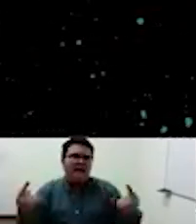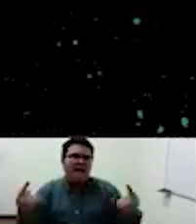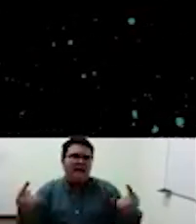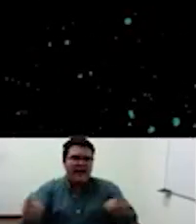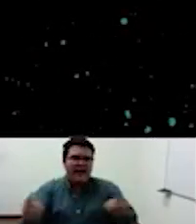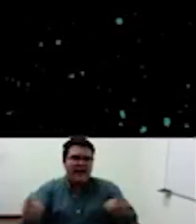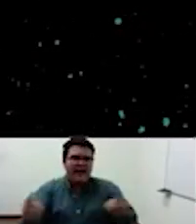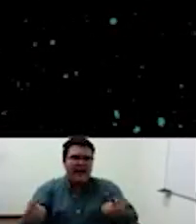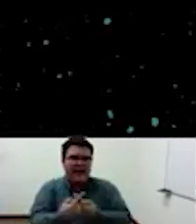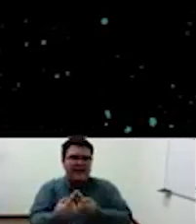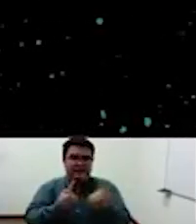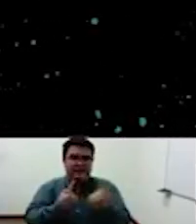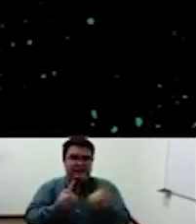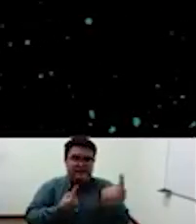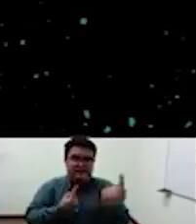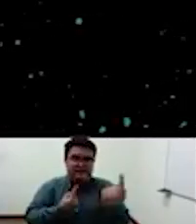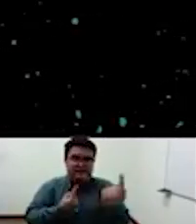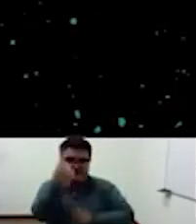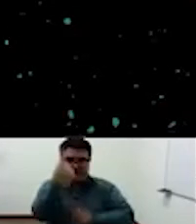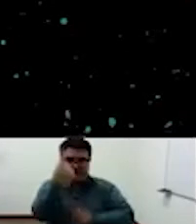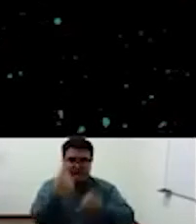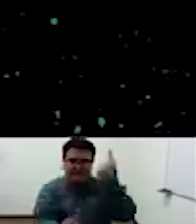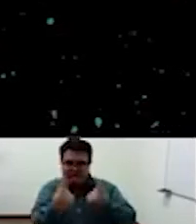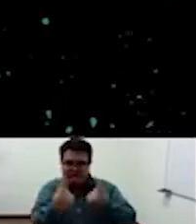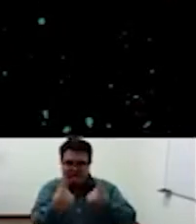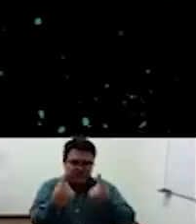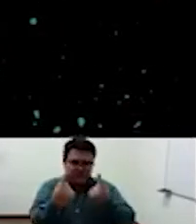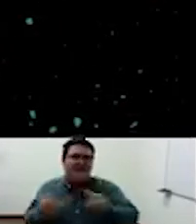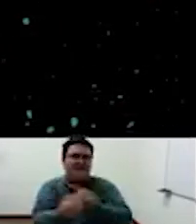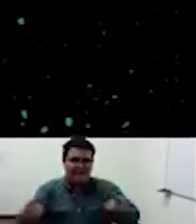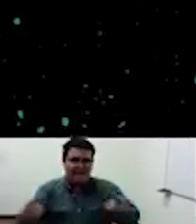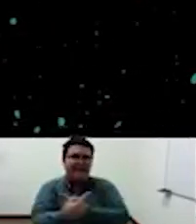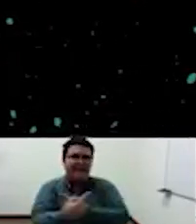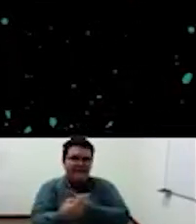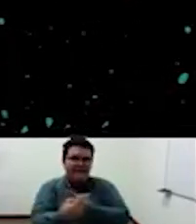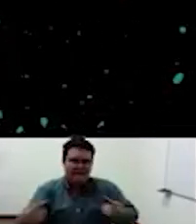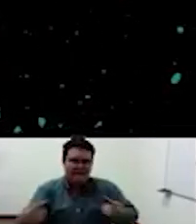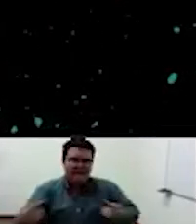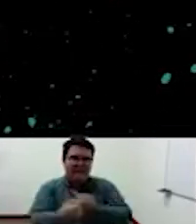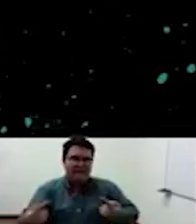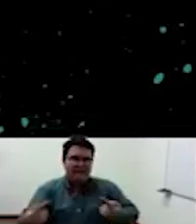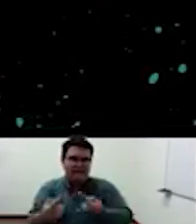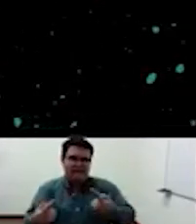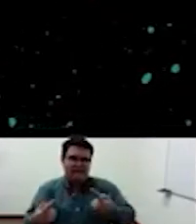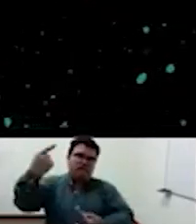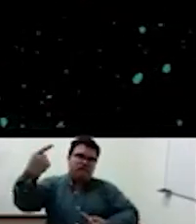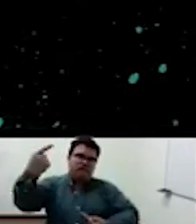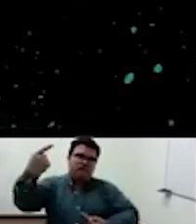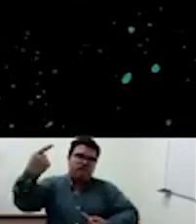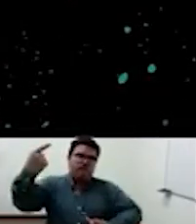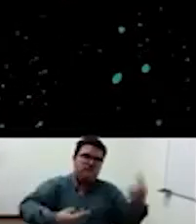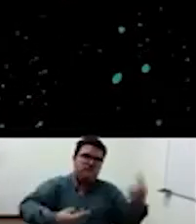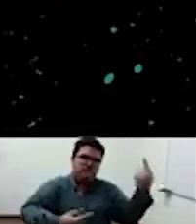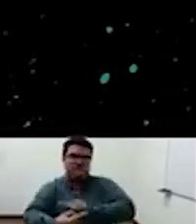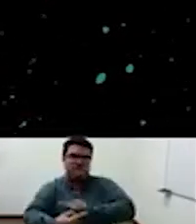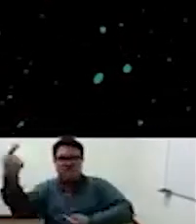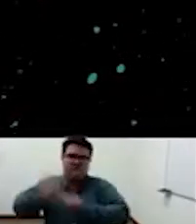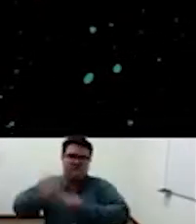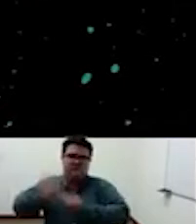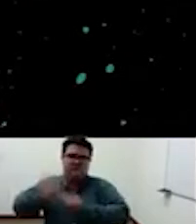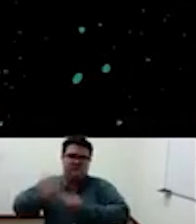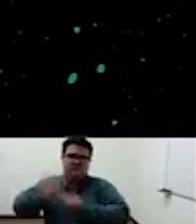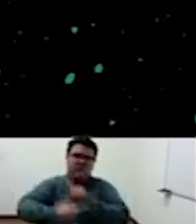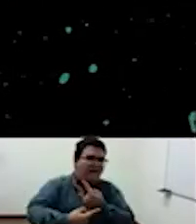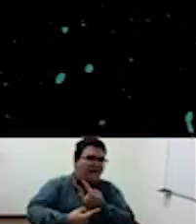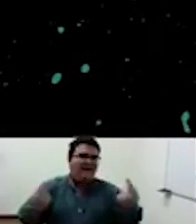o que no se puede generar una cultura superior y una cultura inferior esto no dicen que no